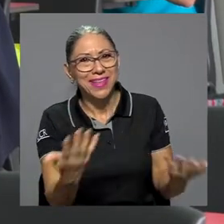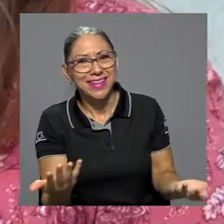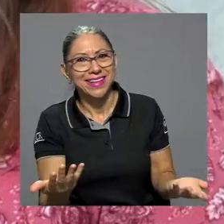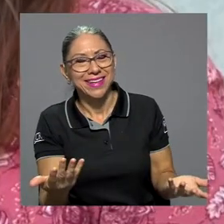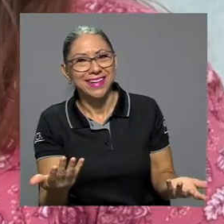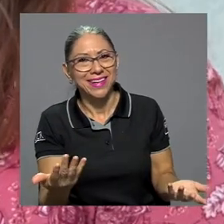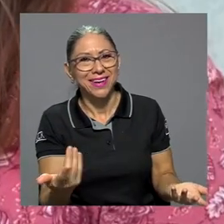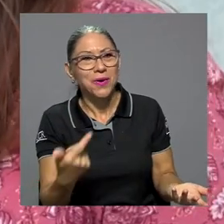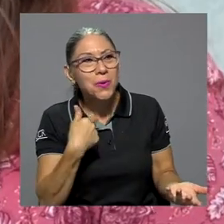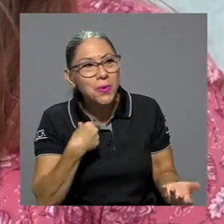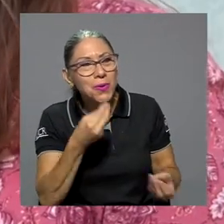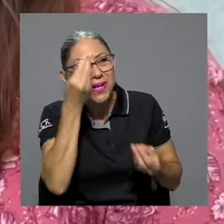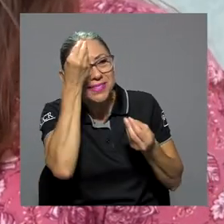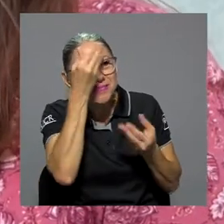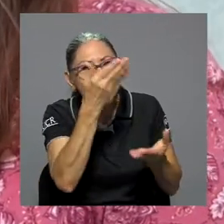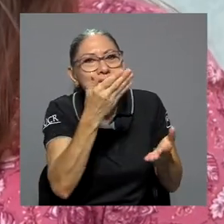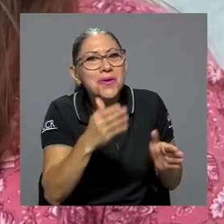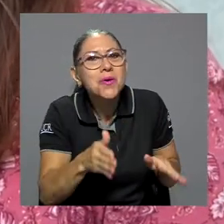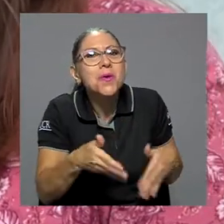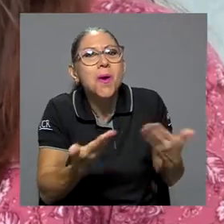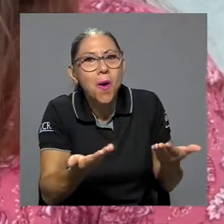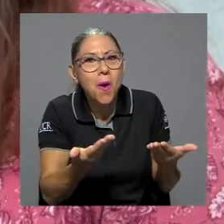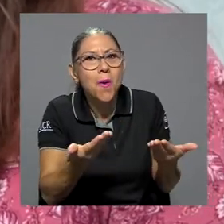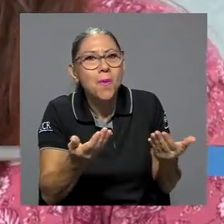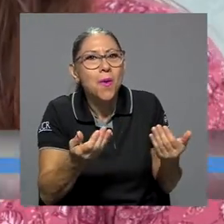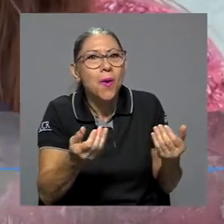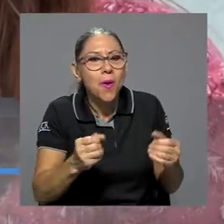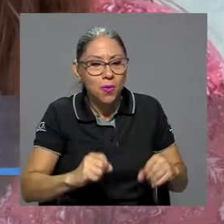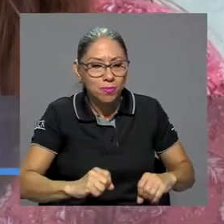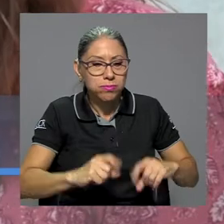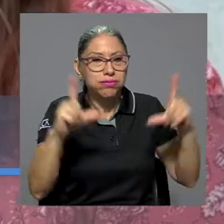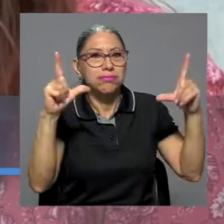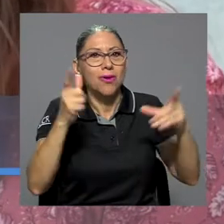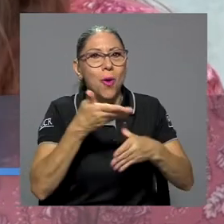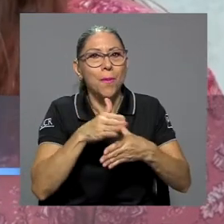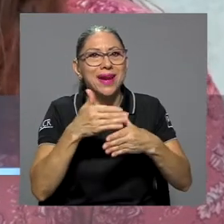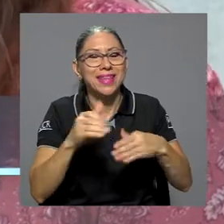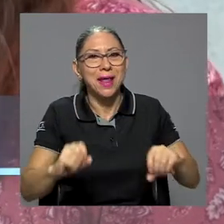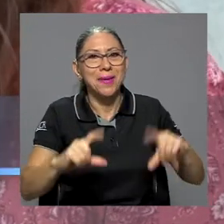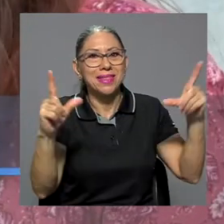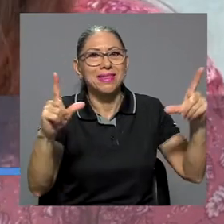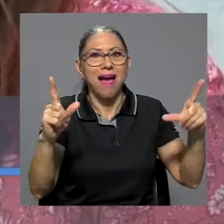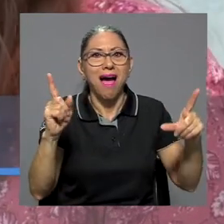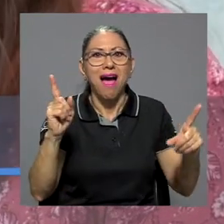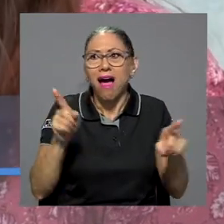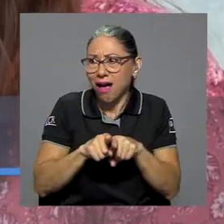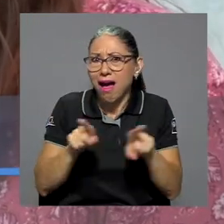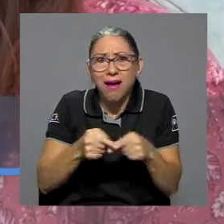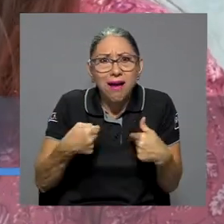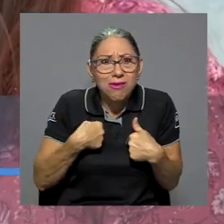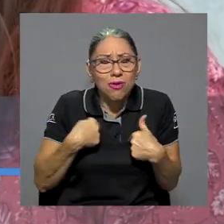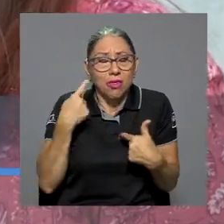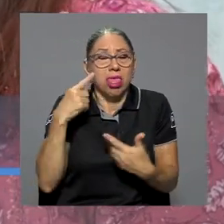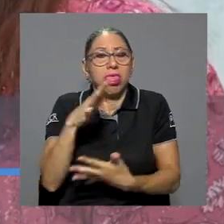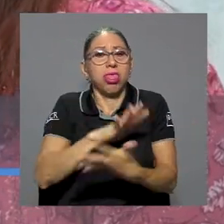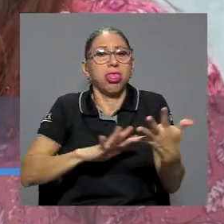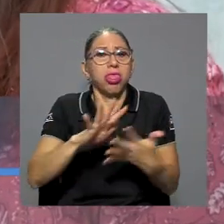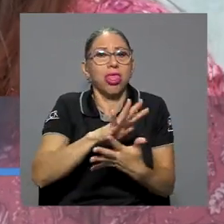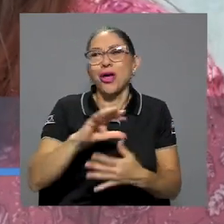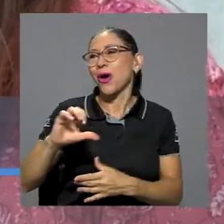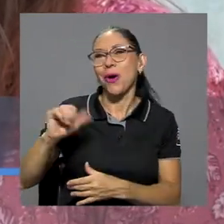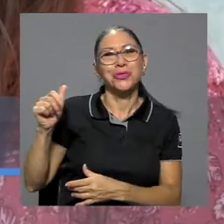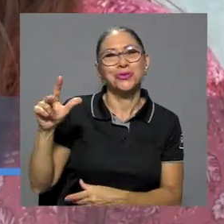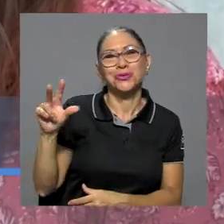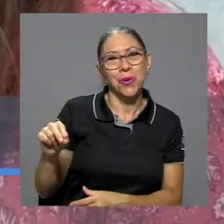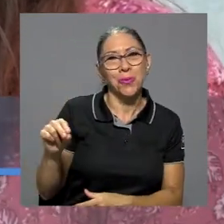les comunica cómo compartir la pantalla, hasta uno, hasta a se me hace un enredo, pero hay otros que